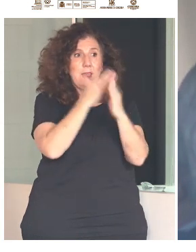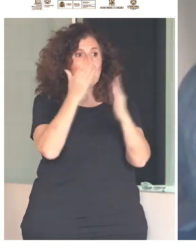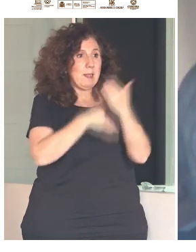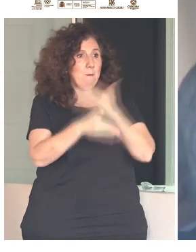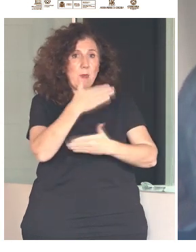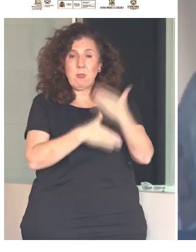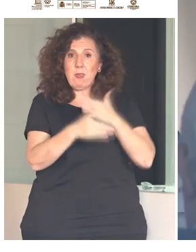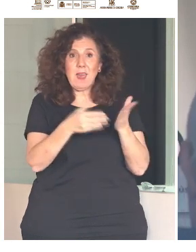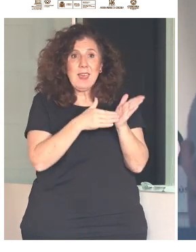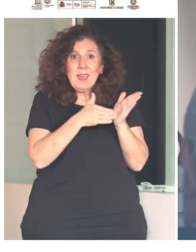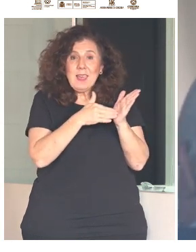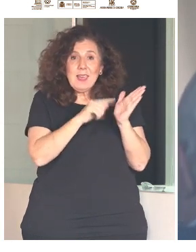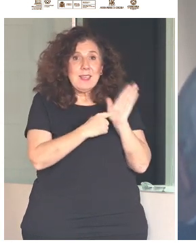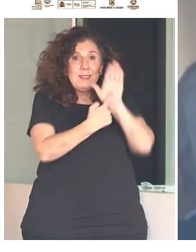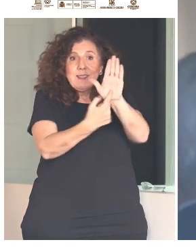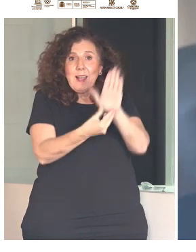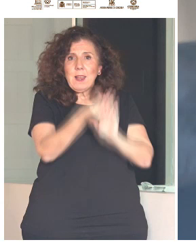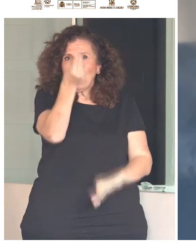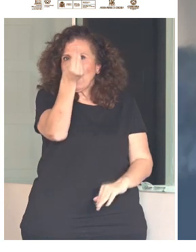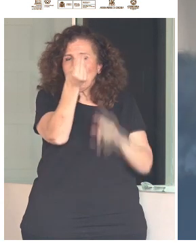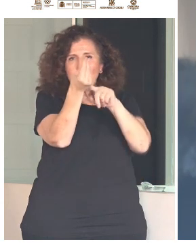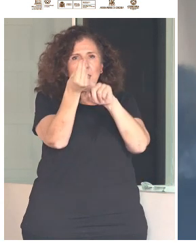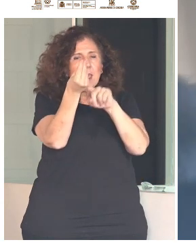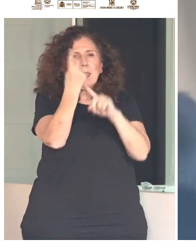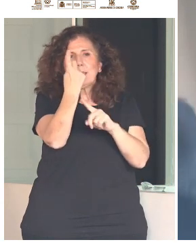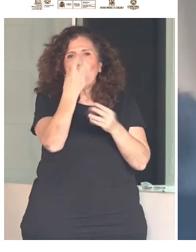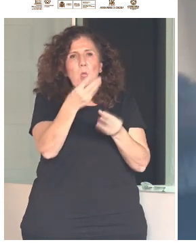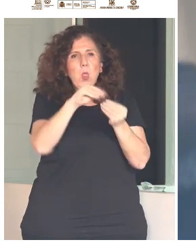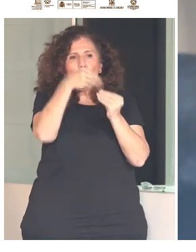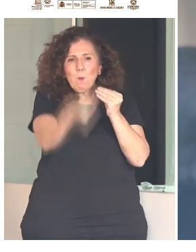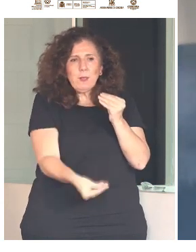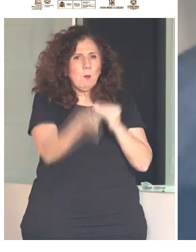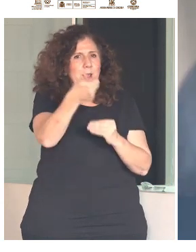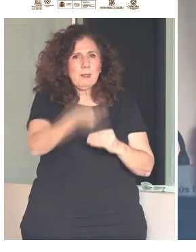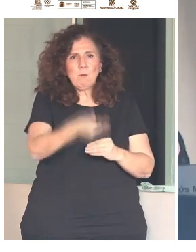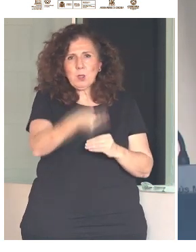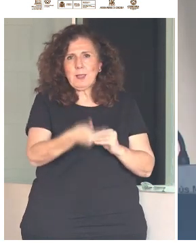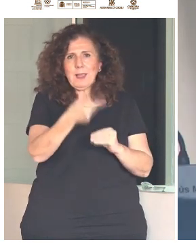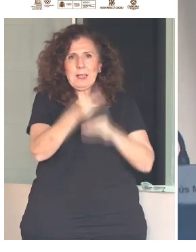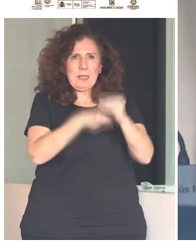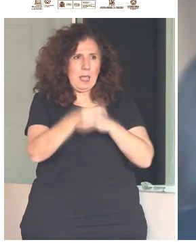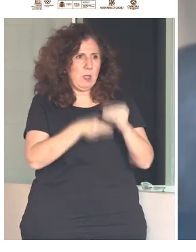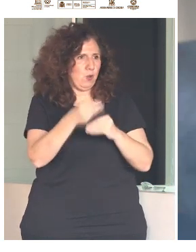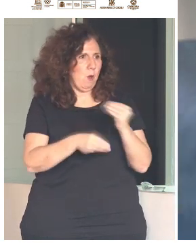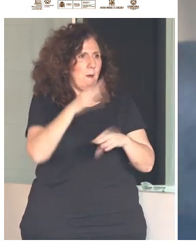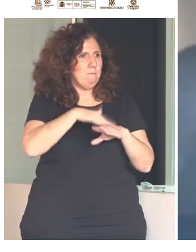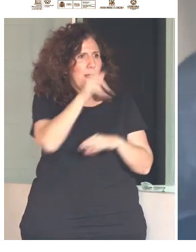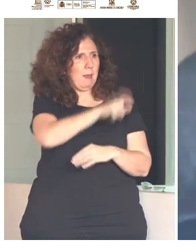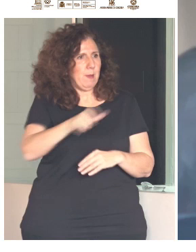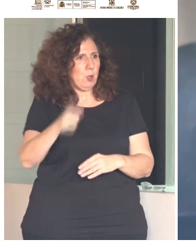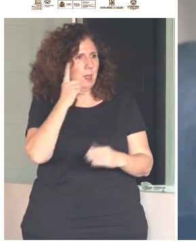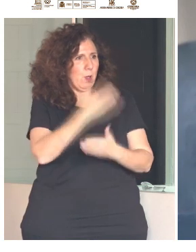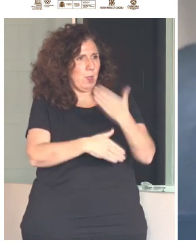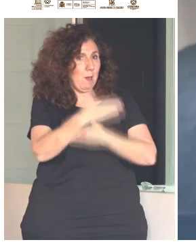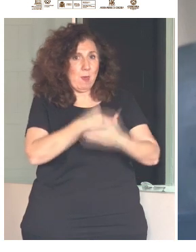Y es el elemento que más valor ha producido la comunidad internacional en relación a las personas con discapacidad. Porque, como digo,